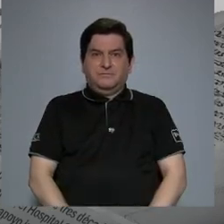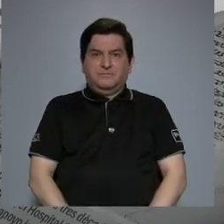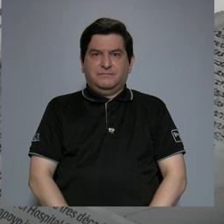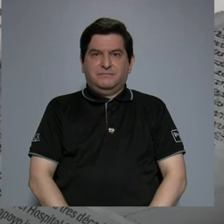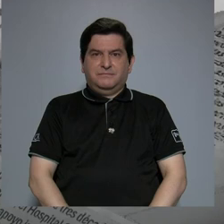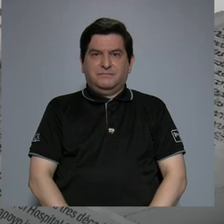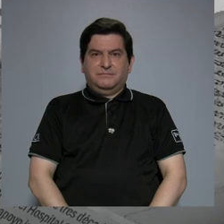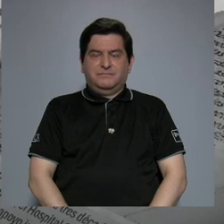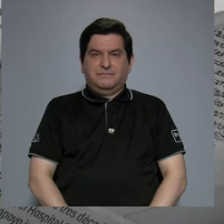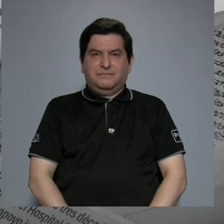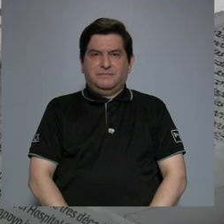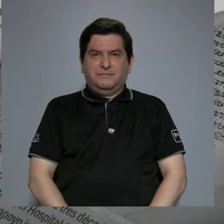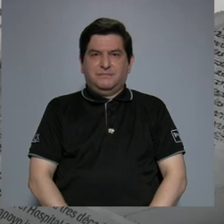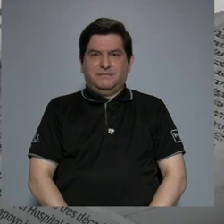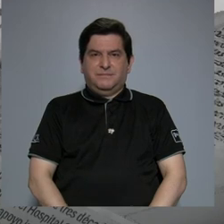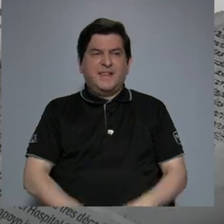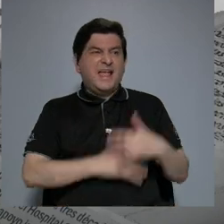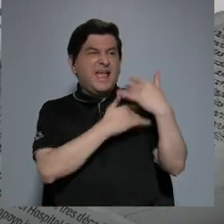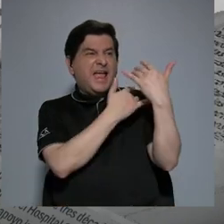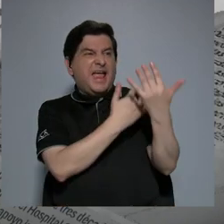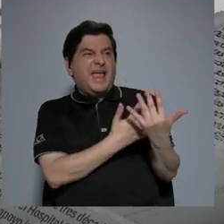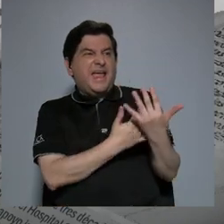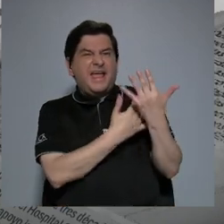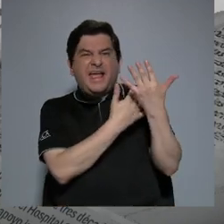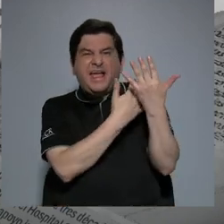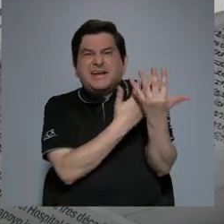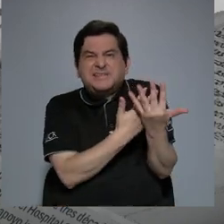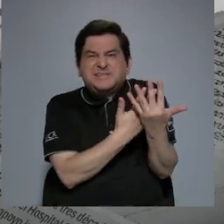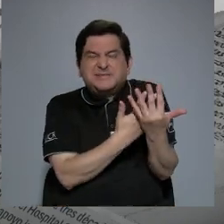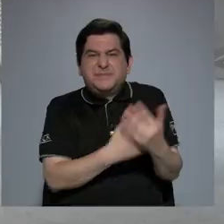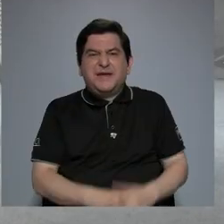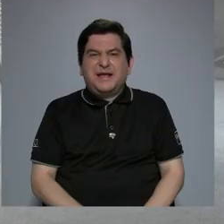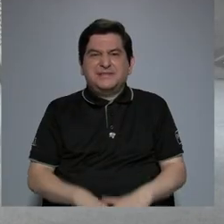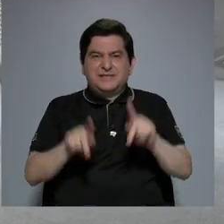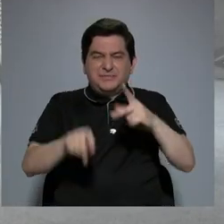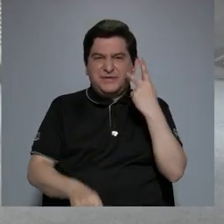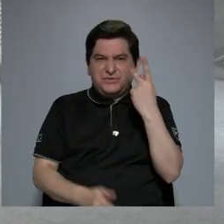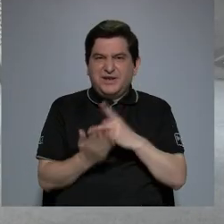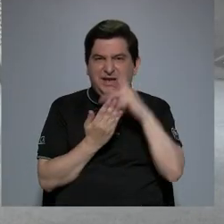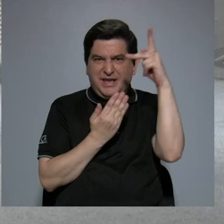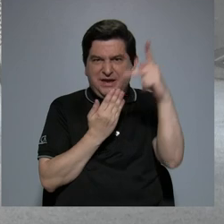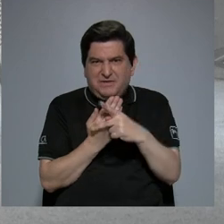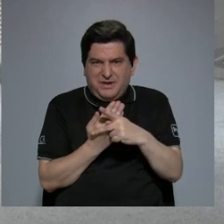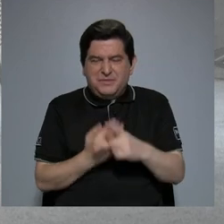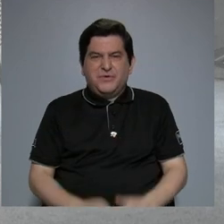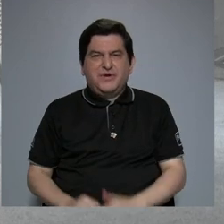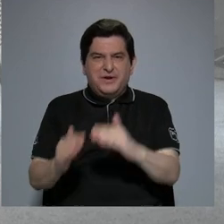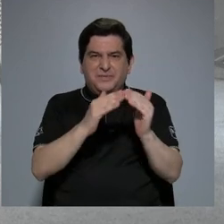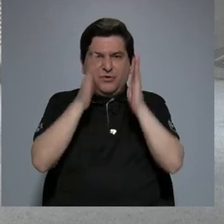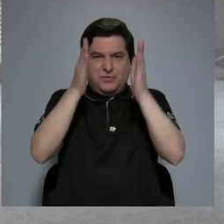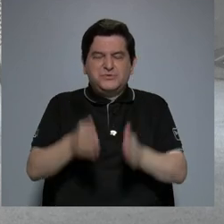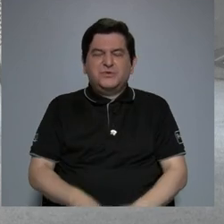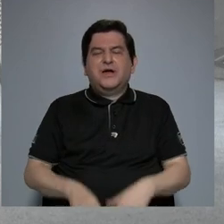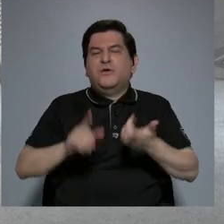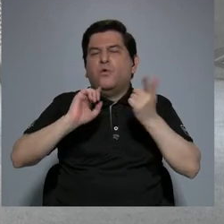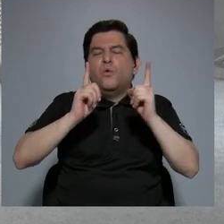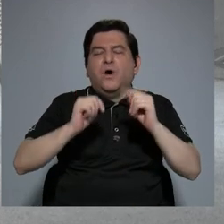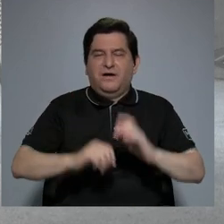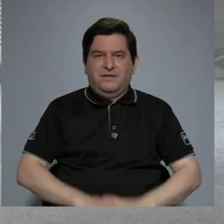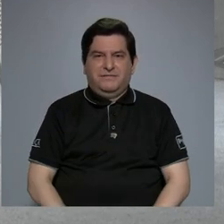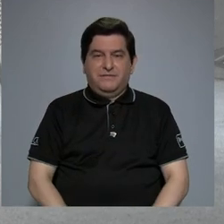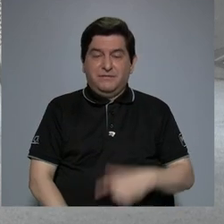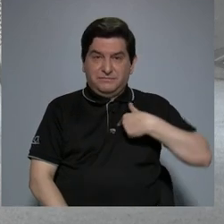¿Qué esperanza se le puede dar al televidente que nos ve a los ciudadanos? Sí, yo creo que